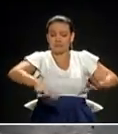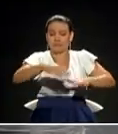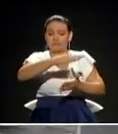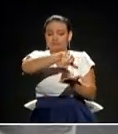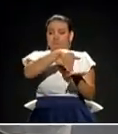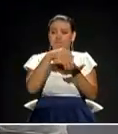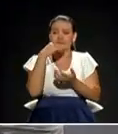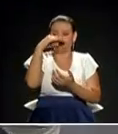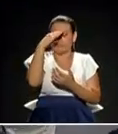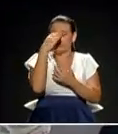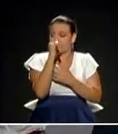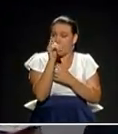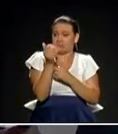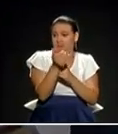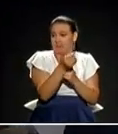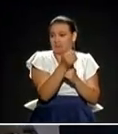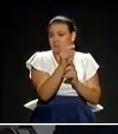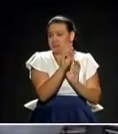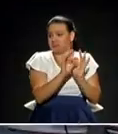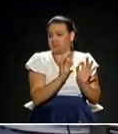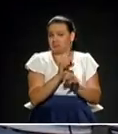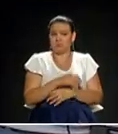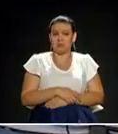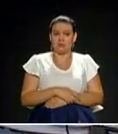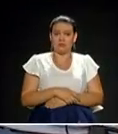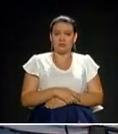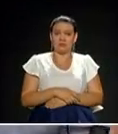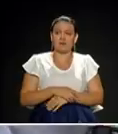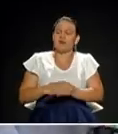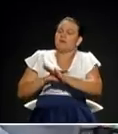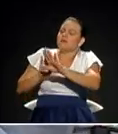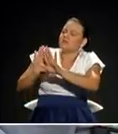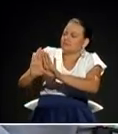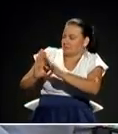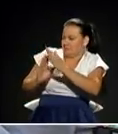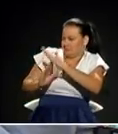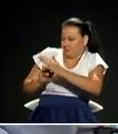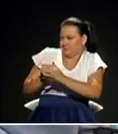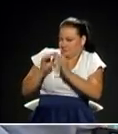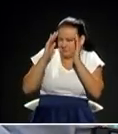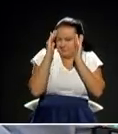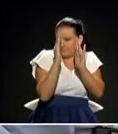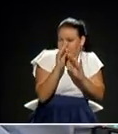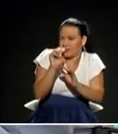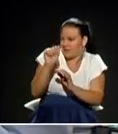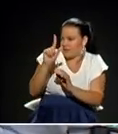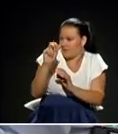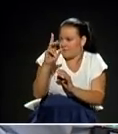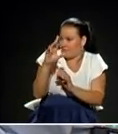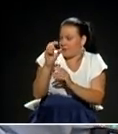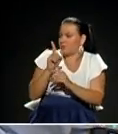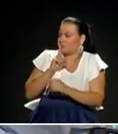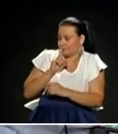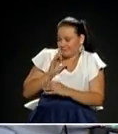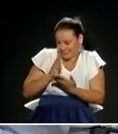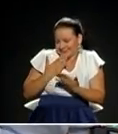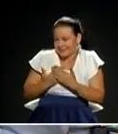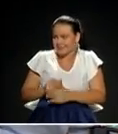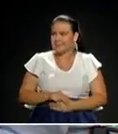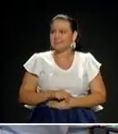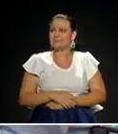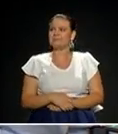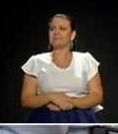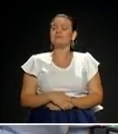pregunta es... Medir los vehículos. ¿Qué difere? Los carros llegan... Candidato Quintero, escuchemos por favor, candidato Ramos. Gracias. La pregunta es,